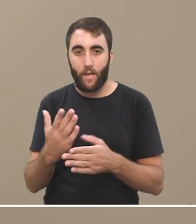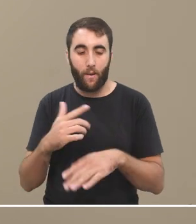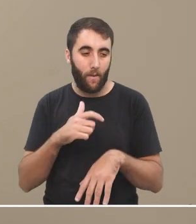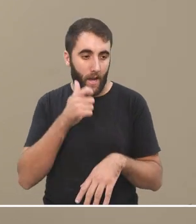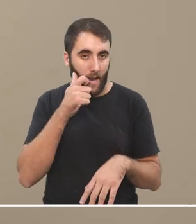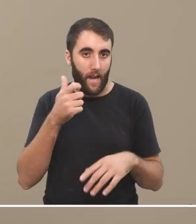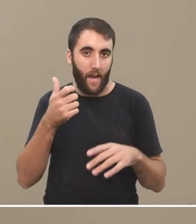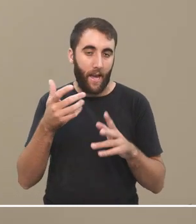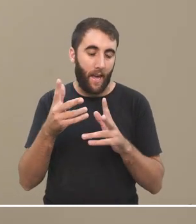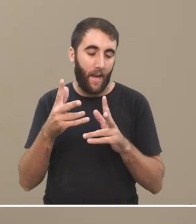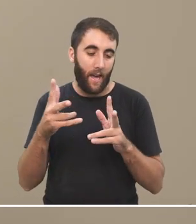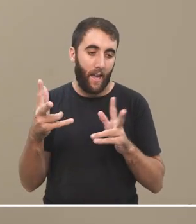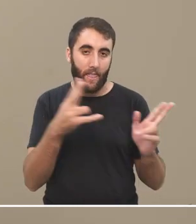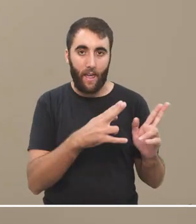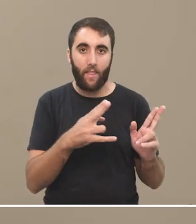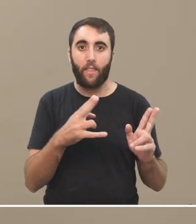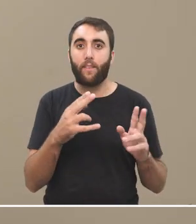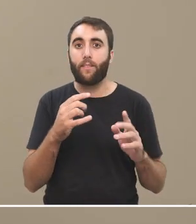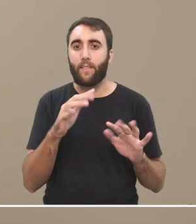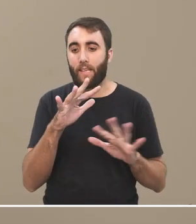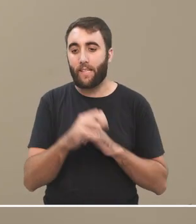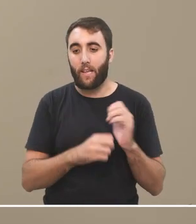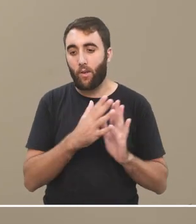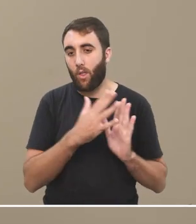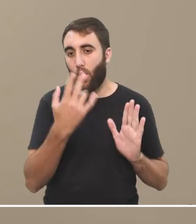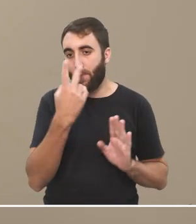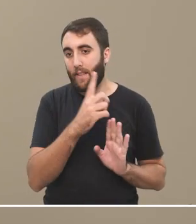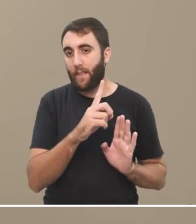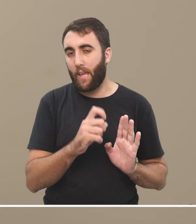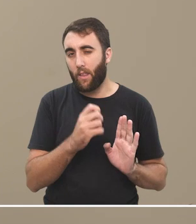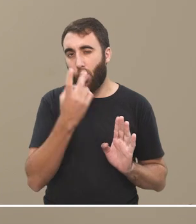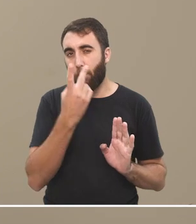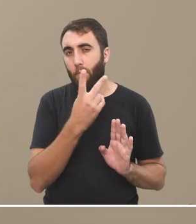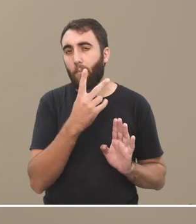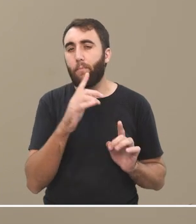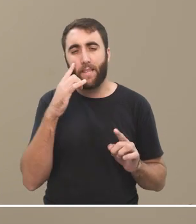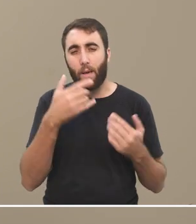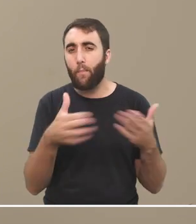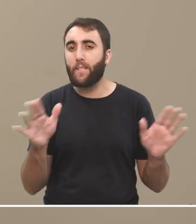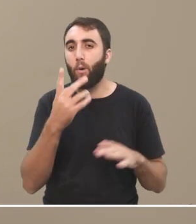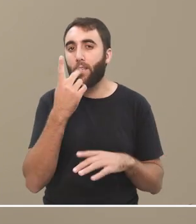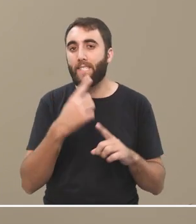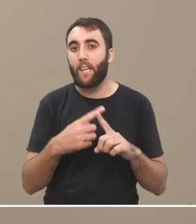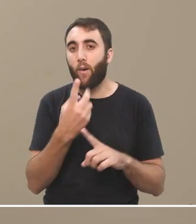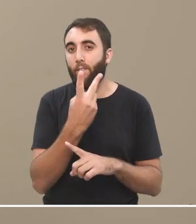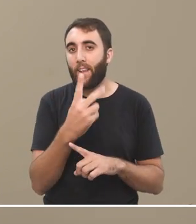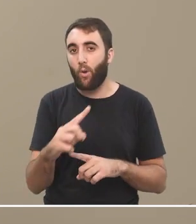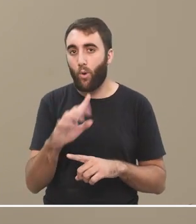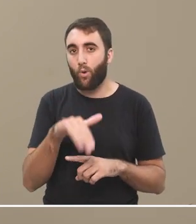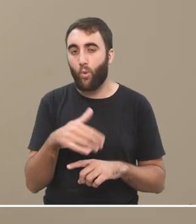estamos hablando sobre todo de dispositivos móviles, en la última década o dos décadas, un fenómeno del siglo XXI, que son los